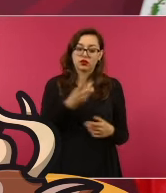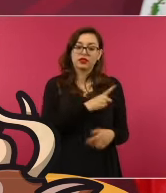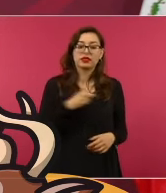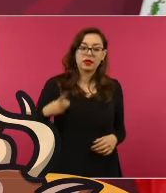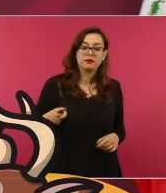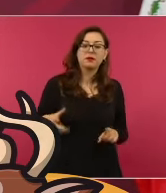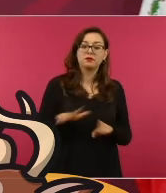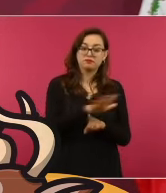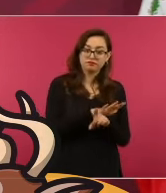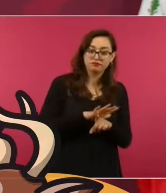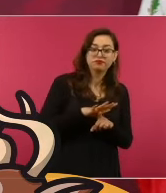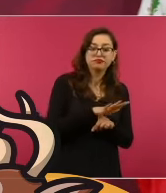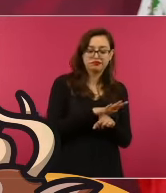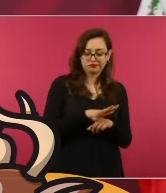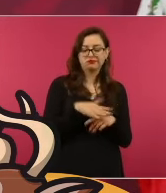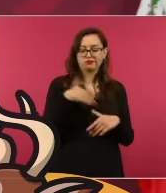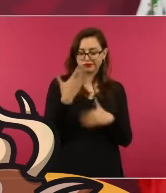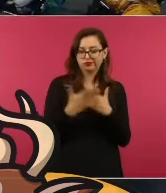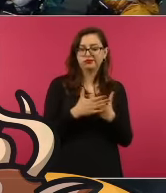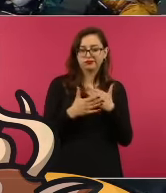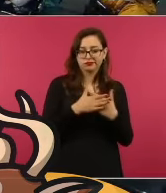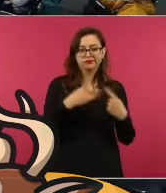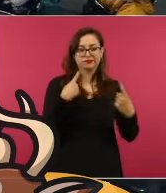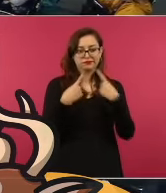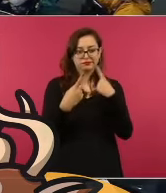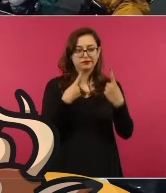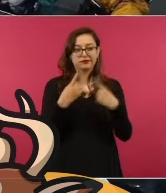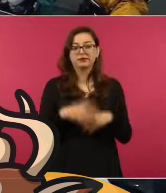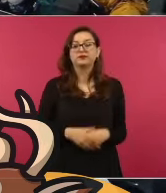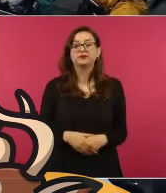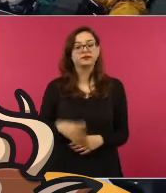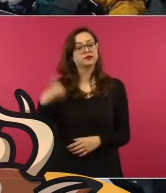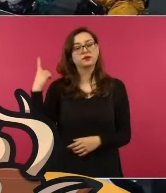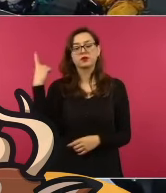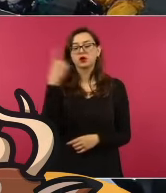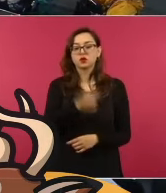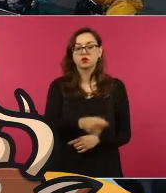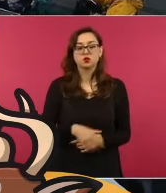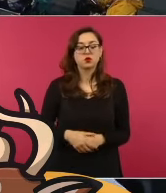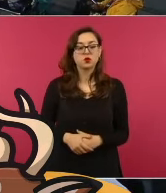Bueno, vamos a verlo. Bueno, ya nos vamos.